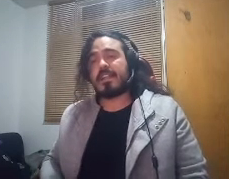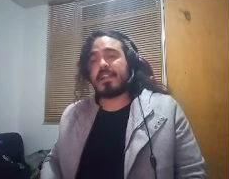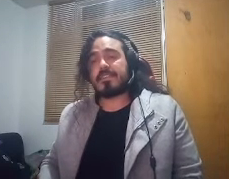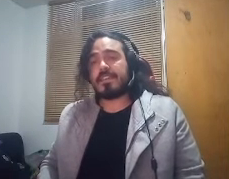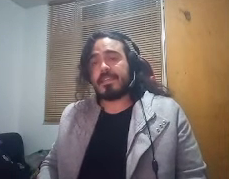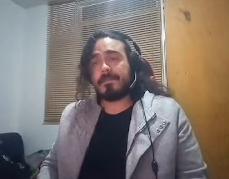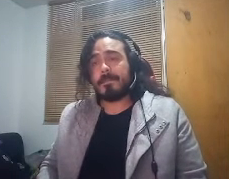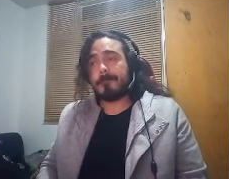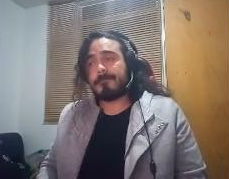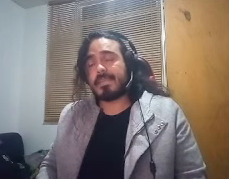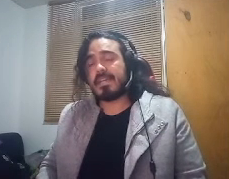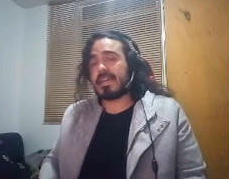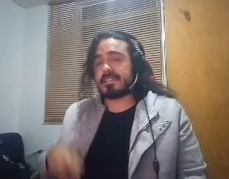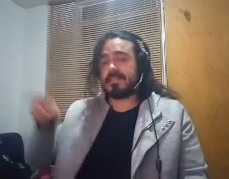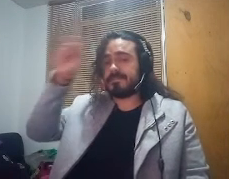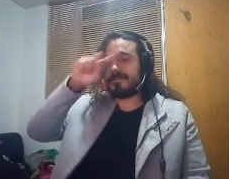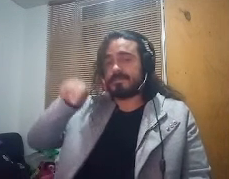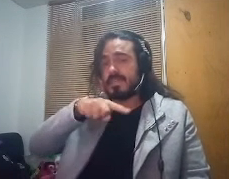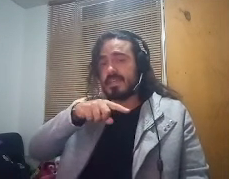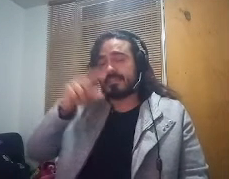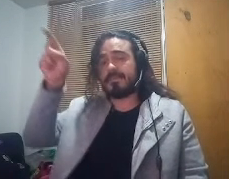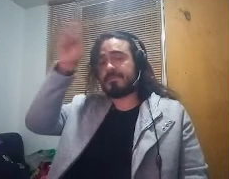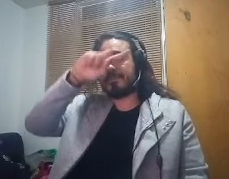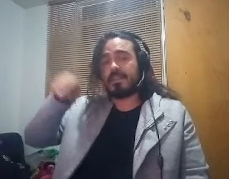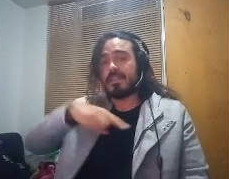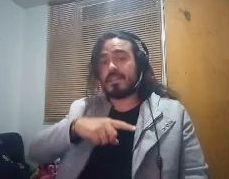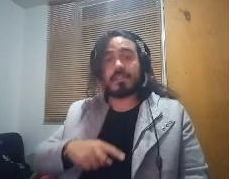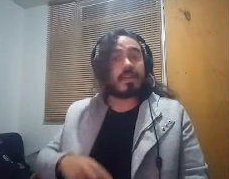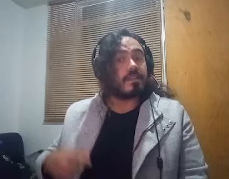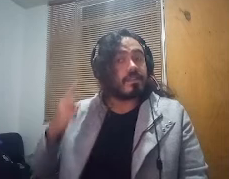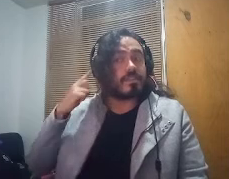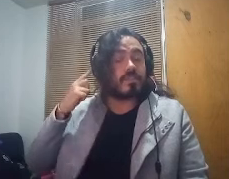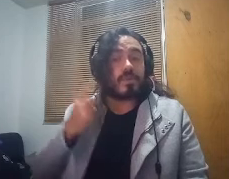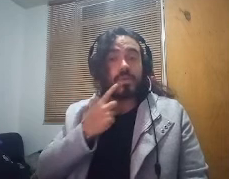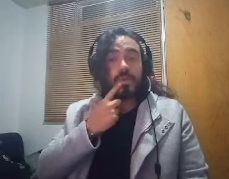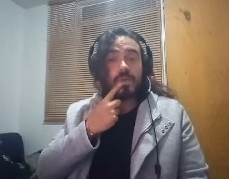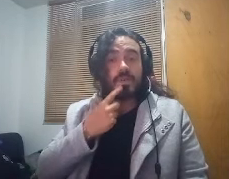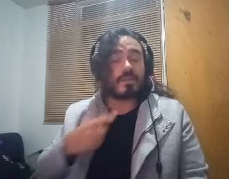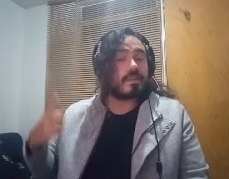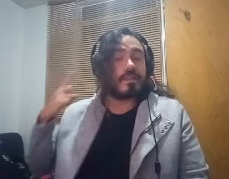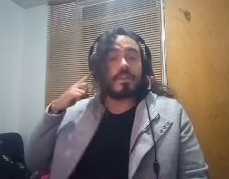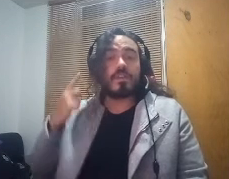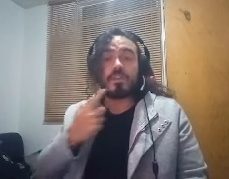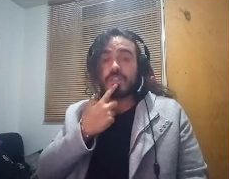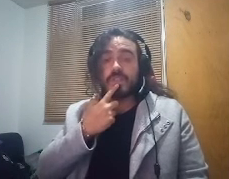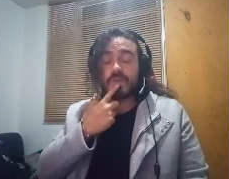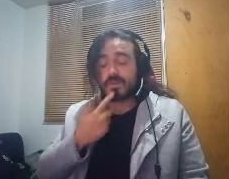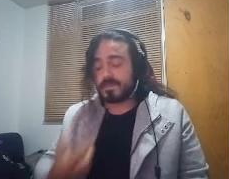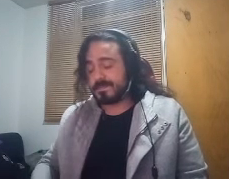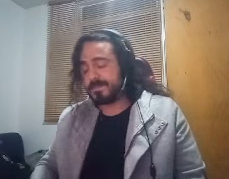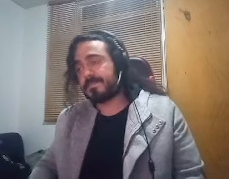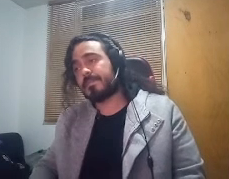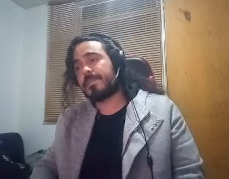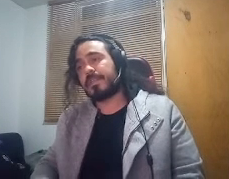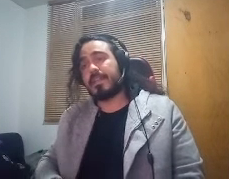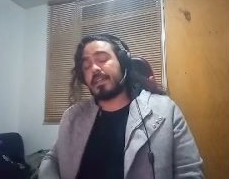la siguiente es la s s de sordo sordo